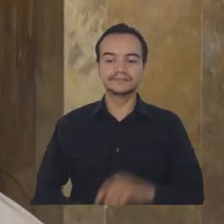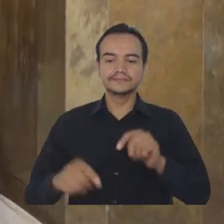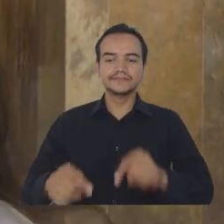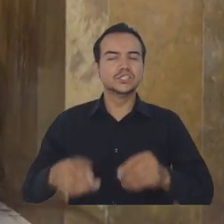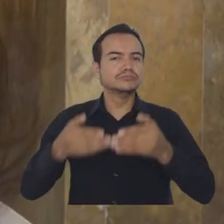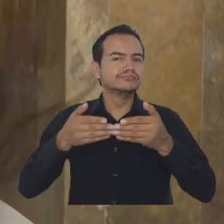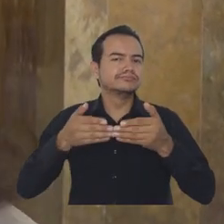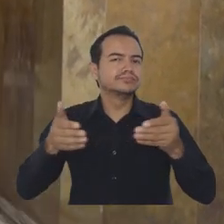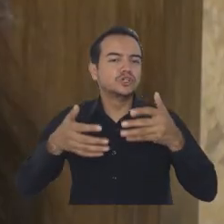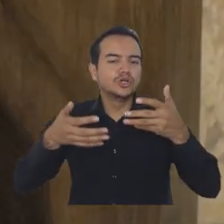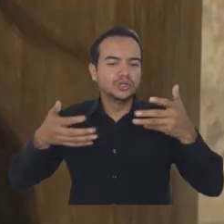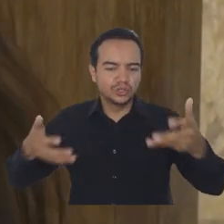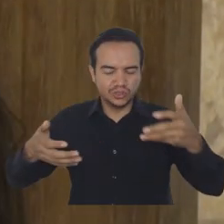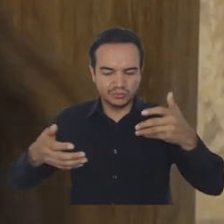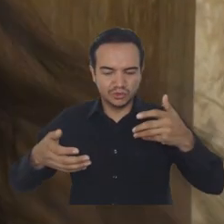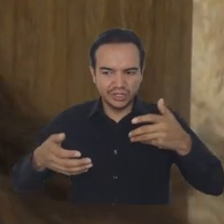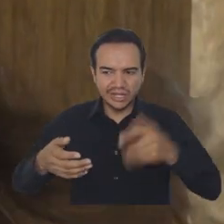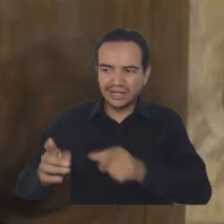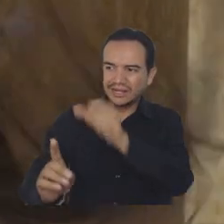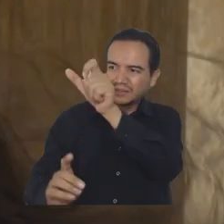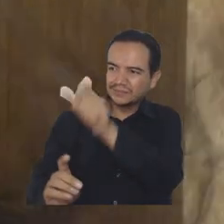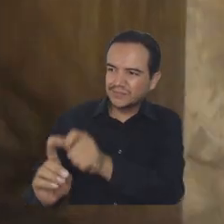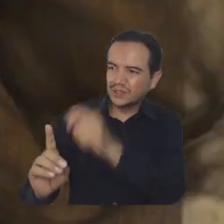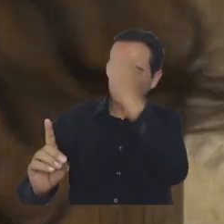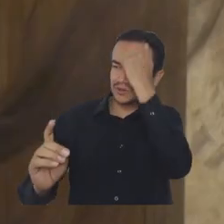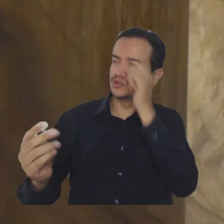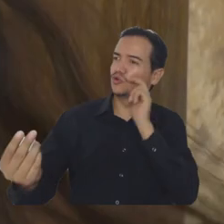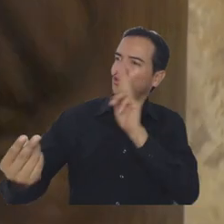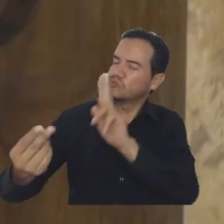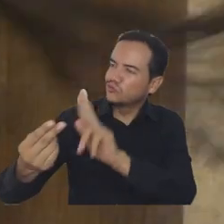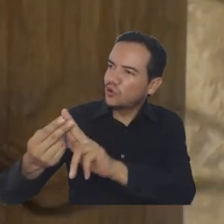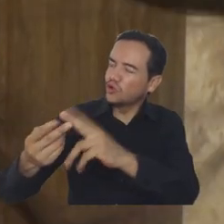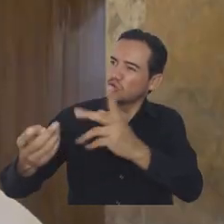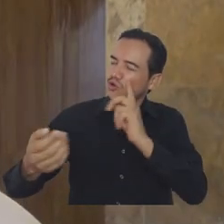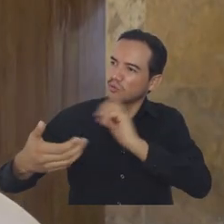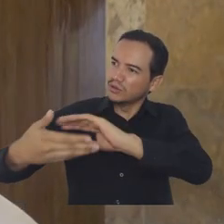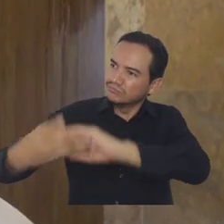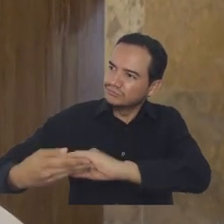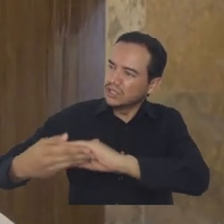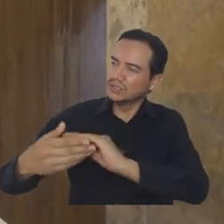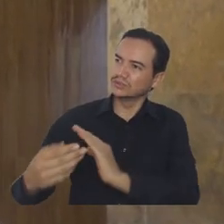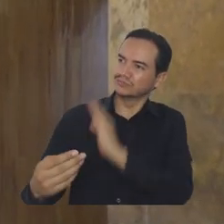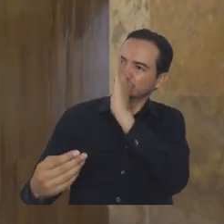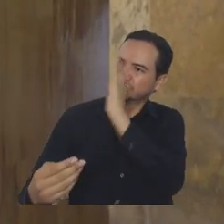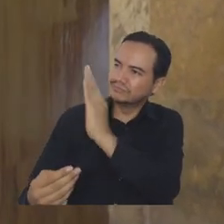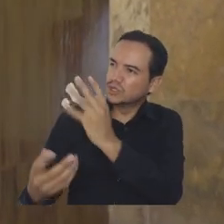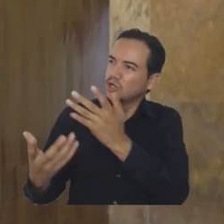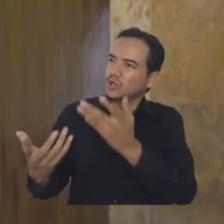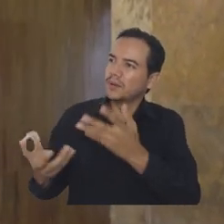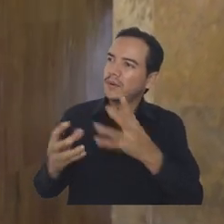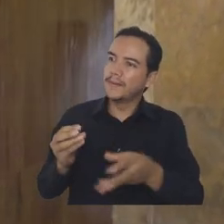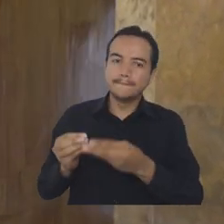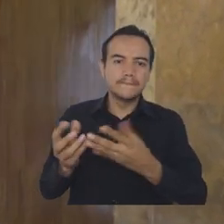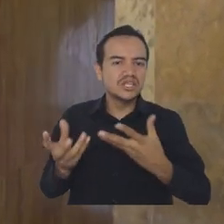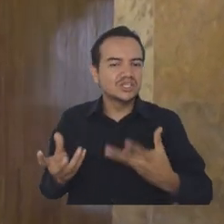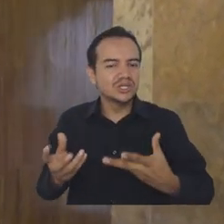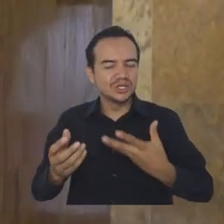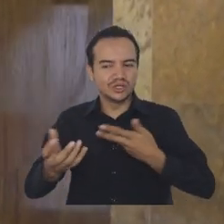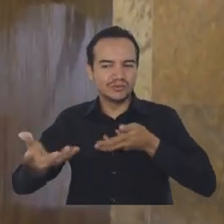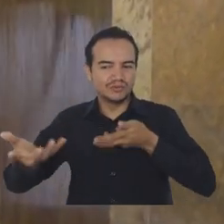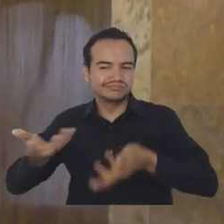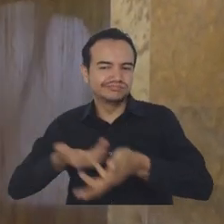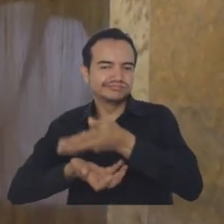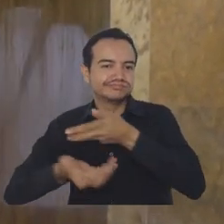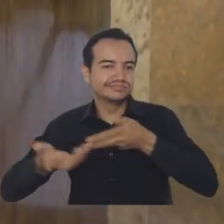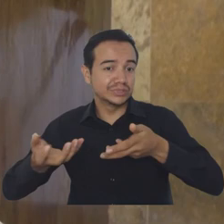Permite entrar en ese que conozco a mi maestro, en que sé cómo dirigirme a él y que se pudiesen potenciar ciertas habilidades sociales